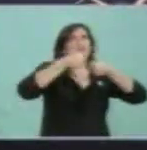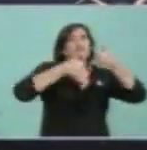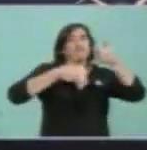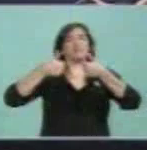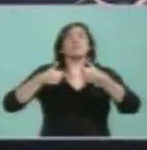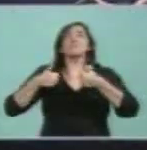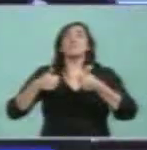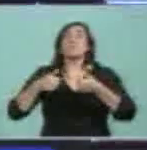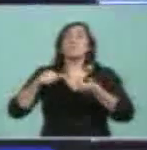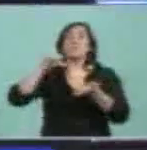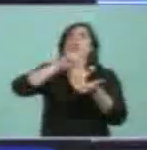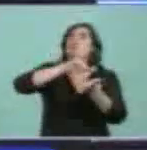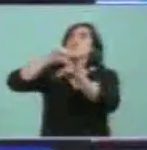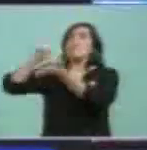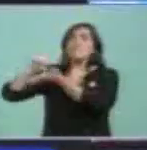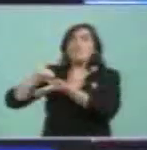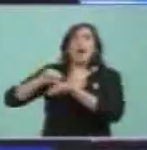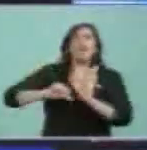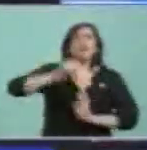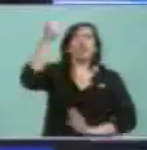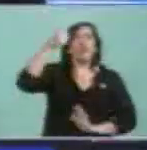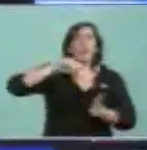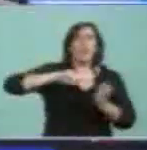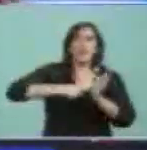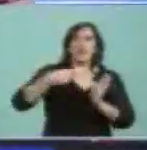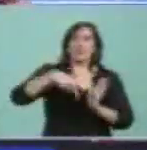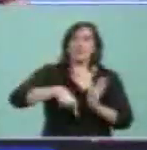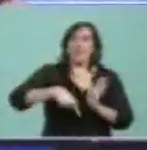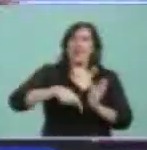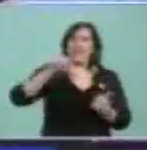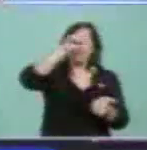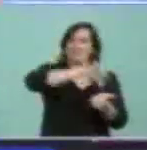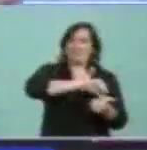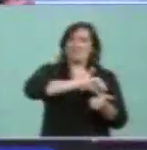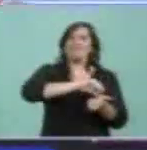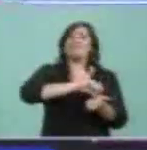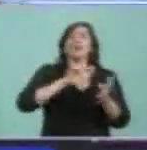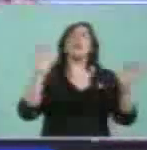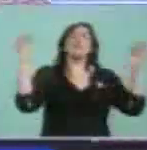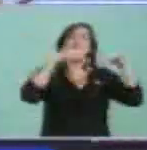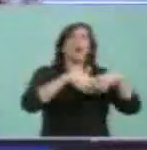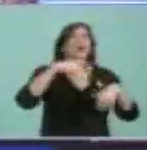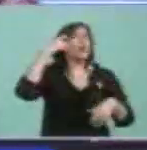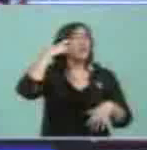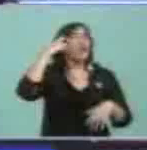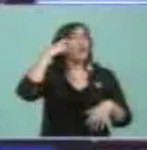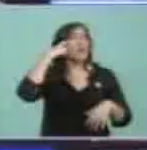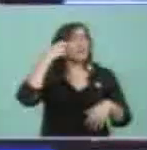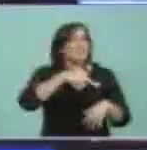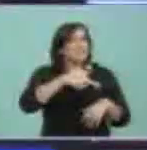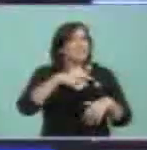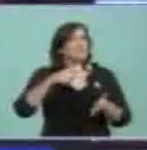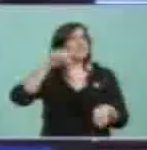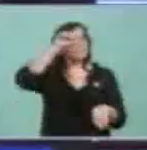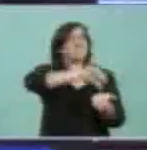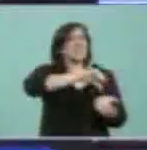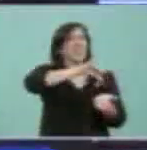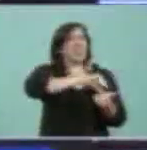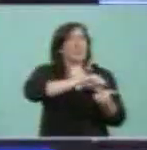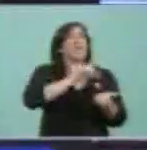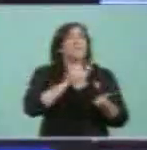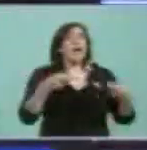La ciudad de Buenos Aires ganó para ser la sede de los congresos de los congresos, que es la asociación que